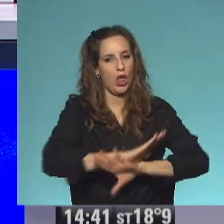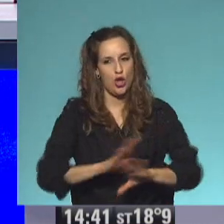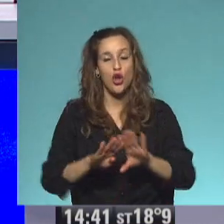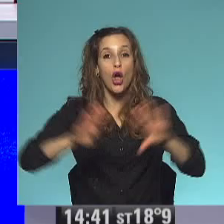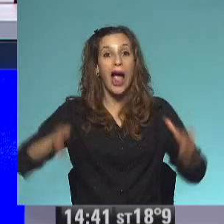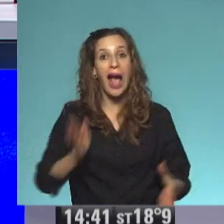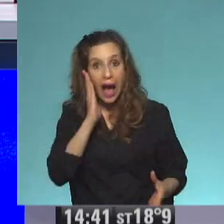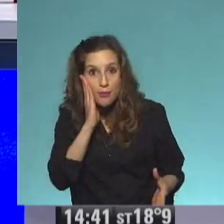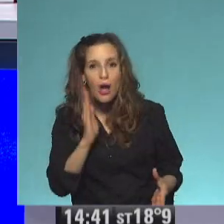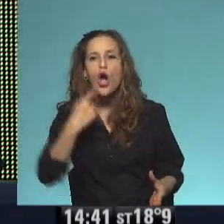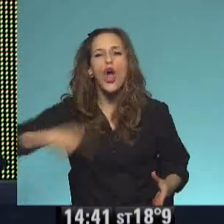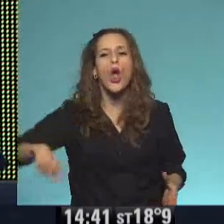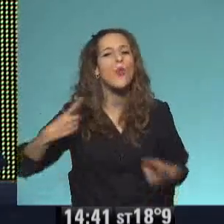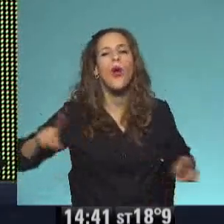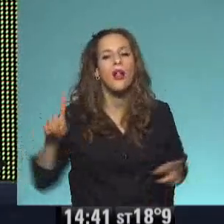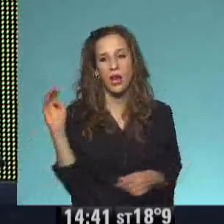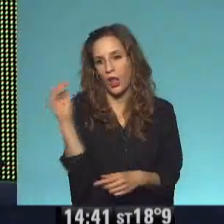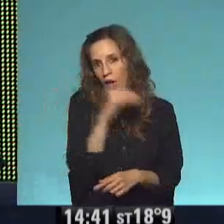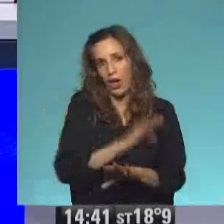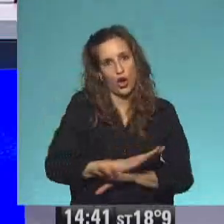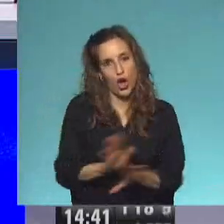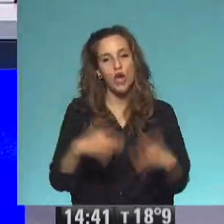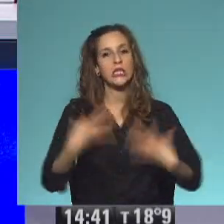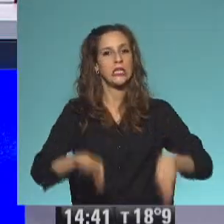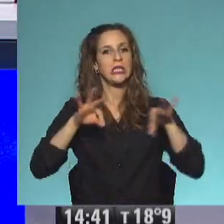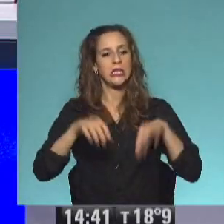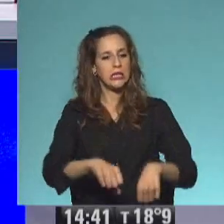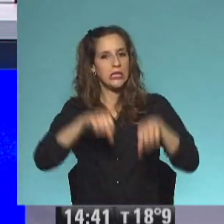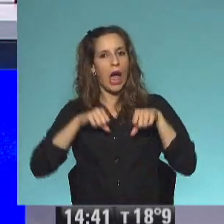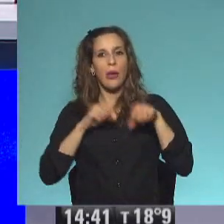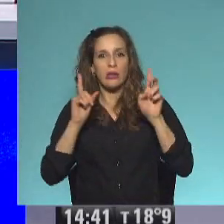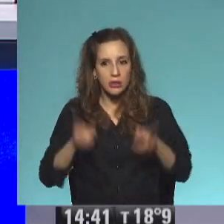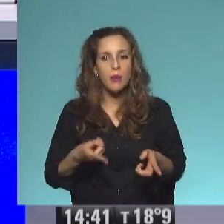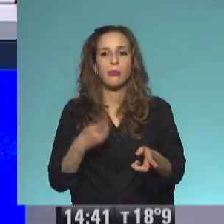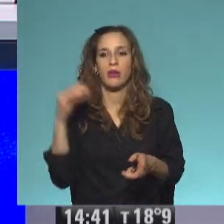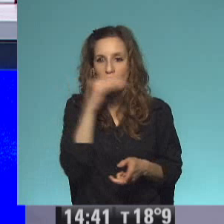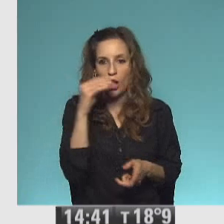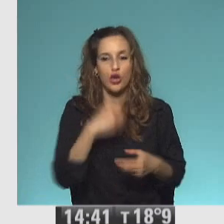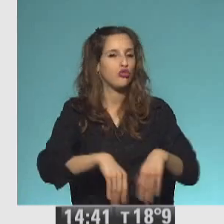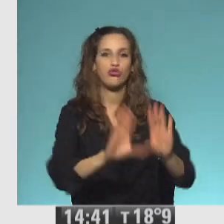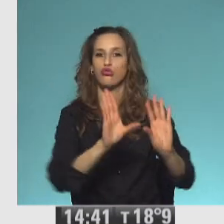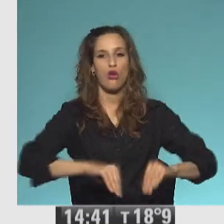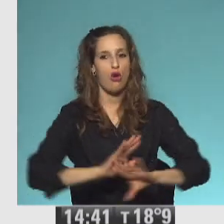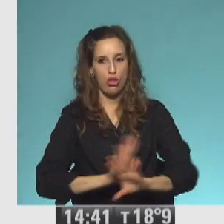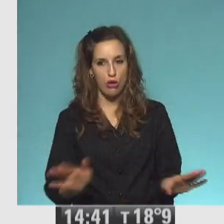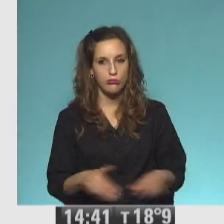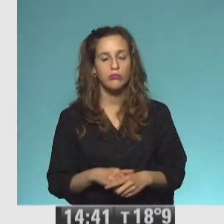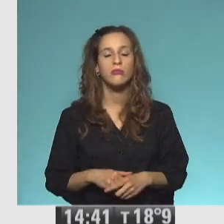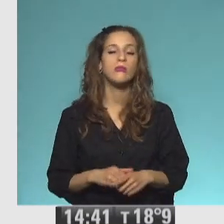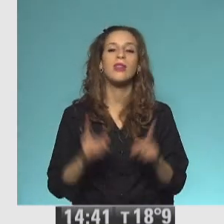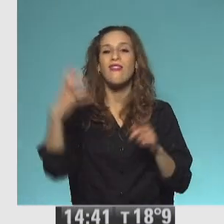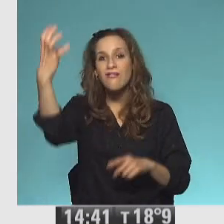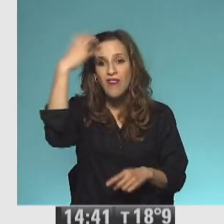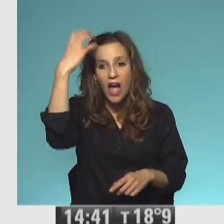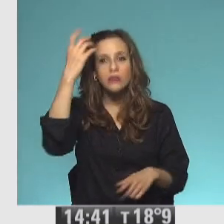era negra. Y tenía sábanas negras y mantas negras. Hasta el cuarto de baño